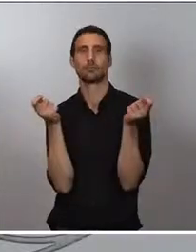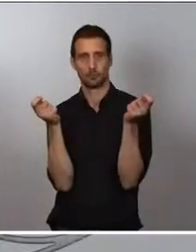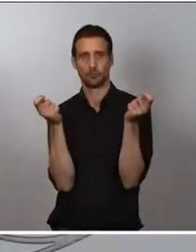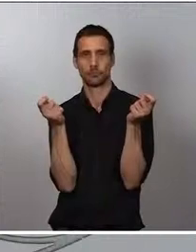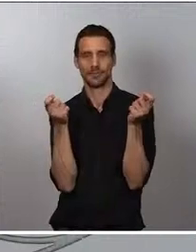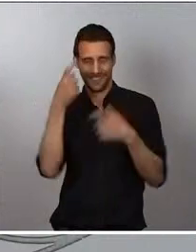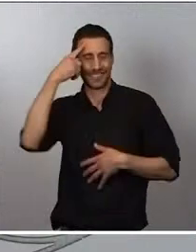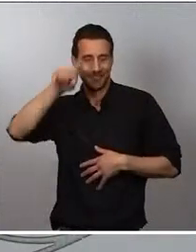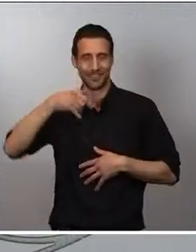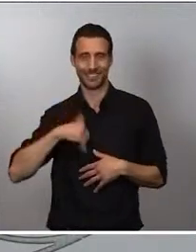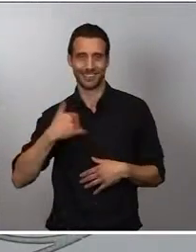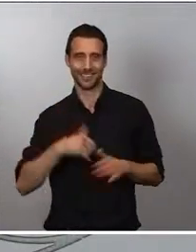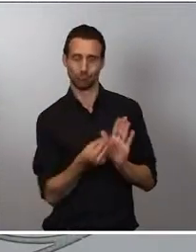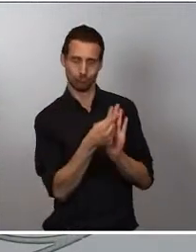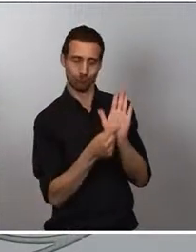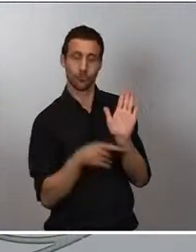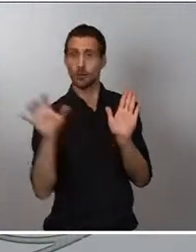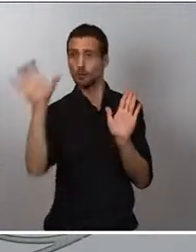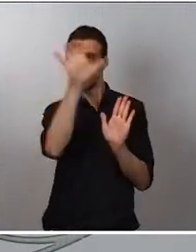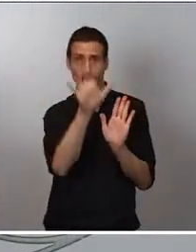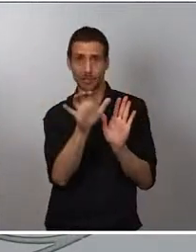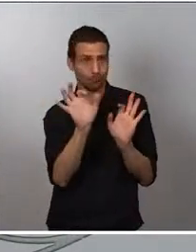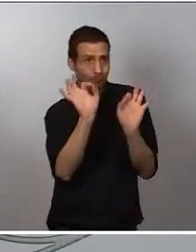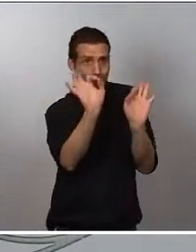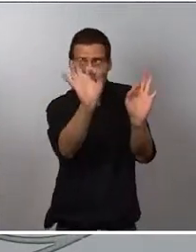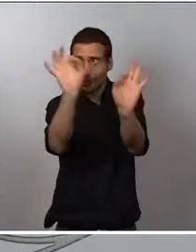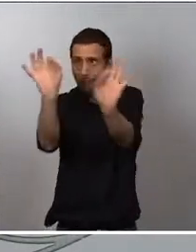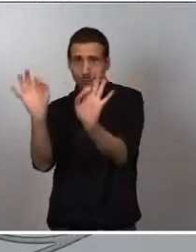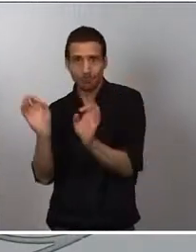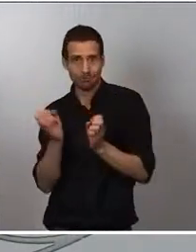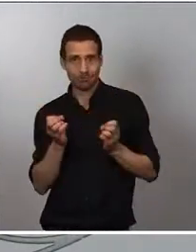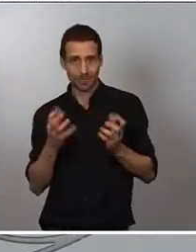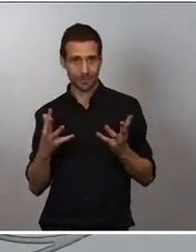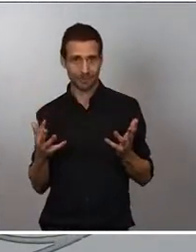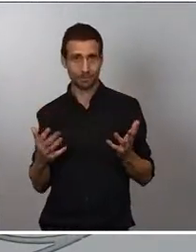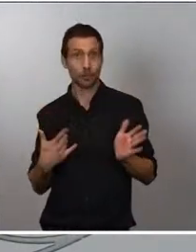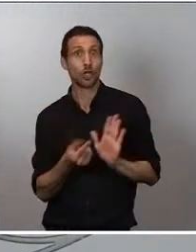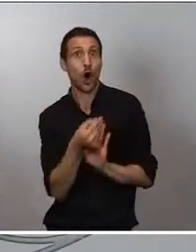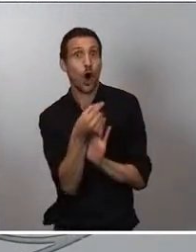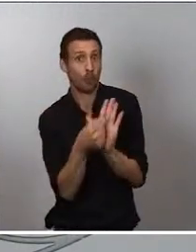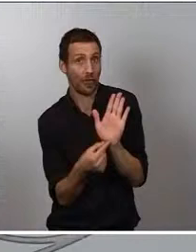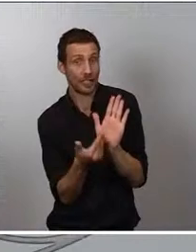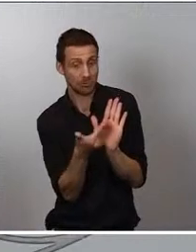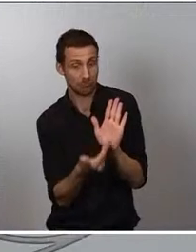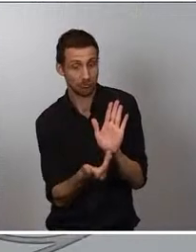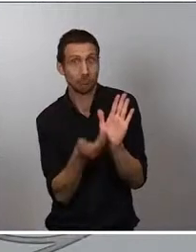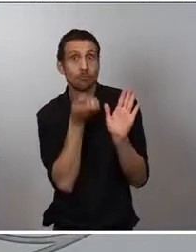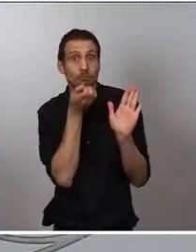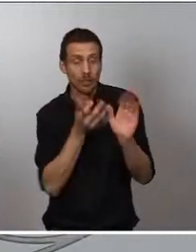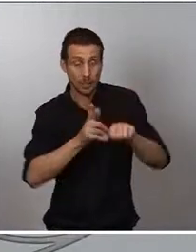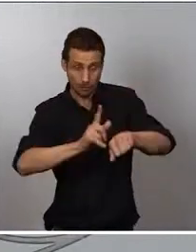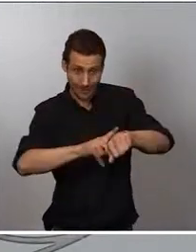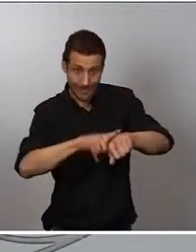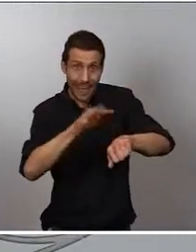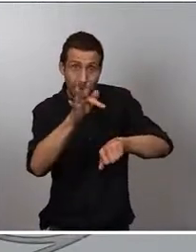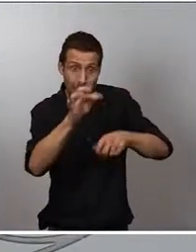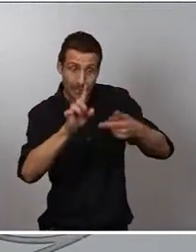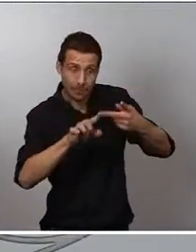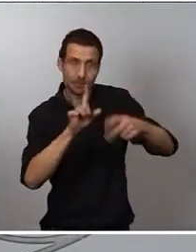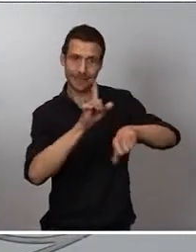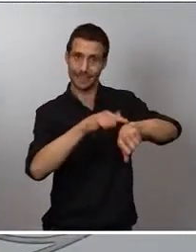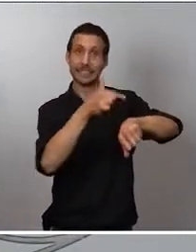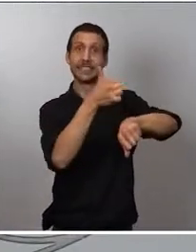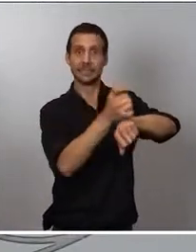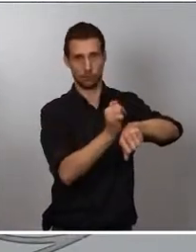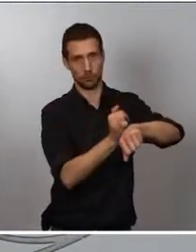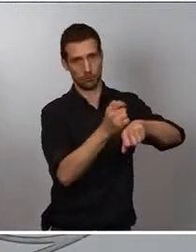tomado las comunidades autónomas. Por tanto, necesitamos la adopción de las medidas y el tiempo necesario para que estas medidas, digamos, hagan